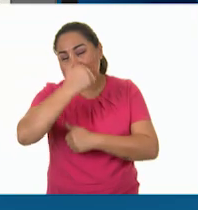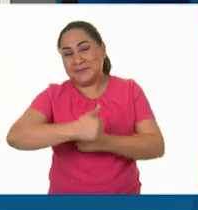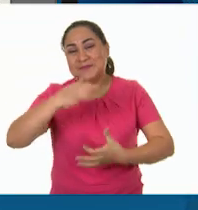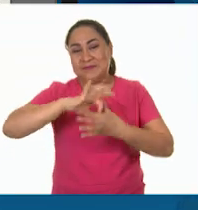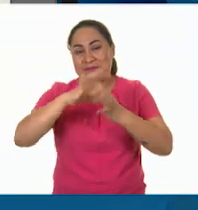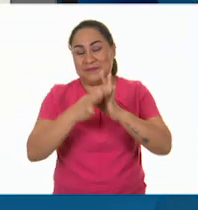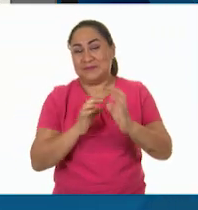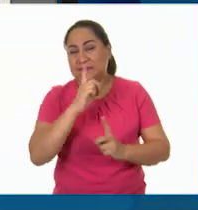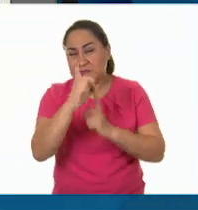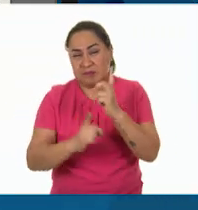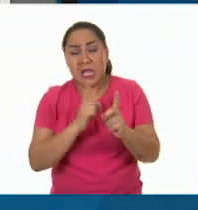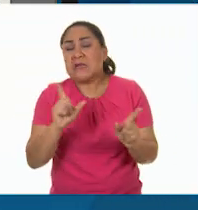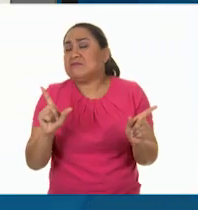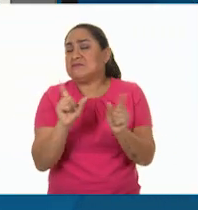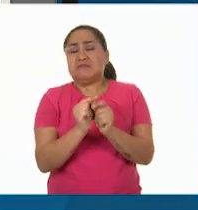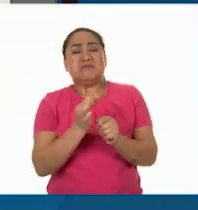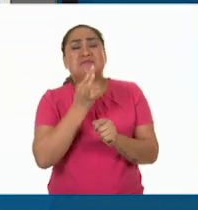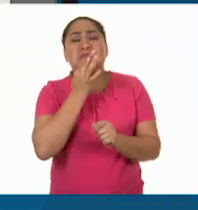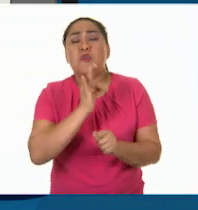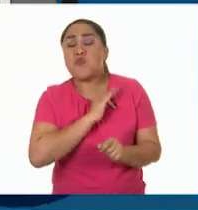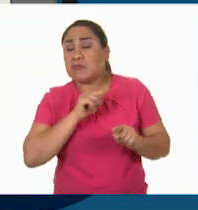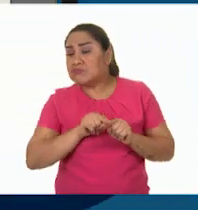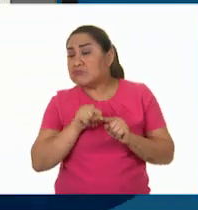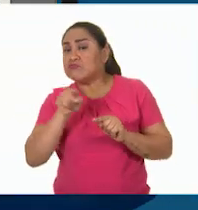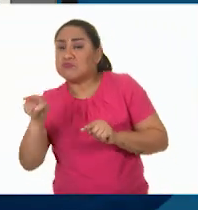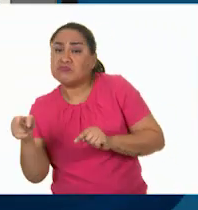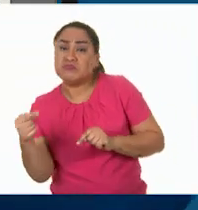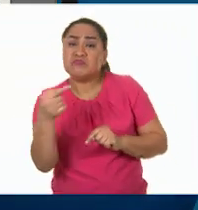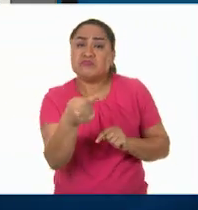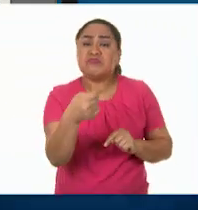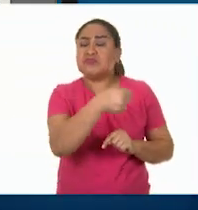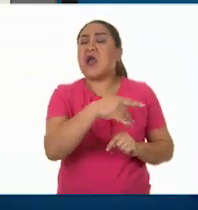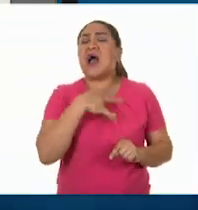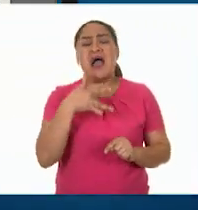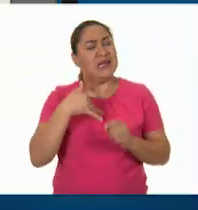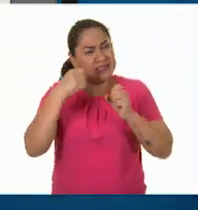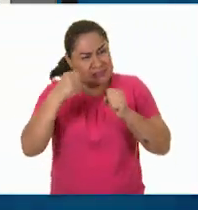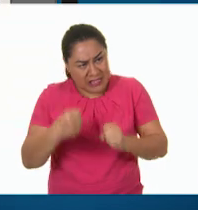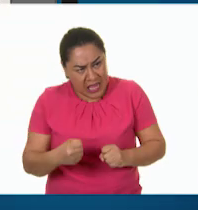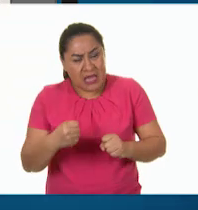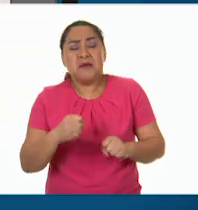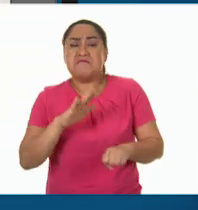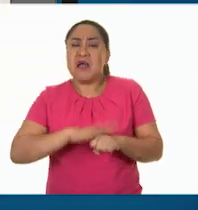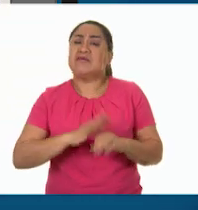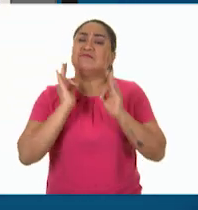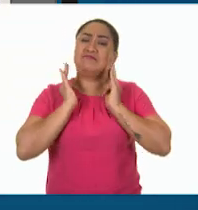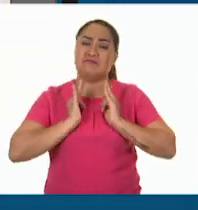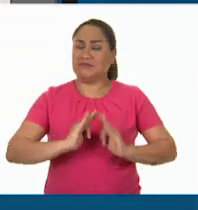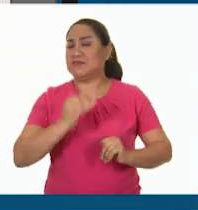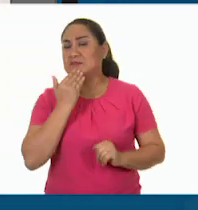Pocos minutos bastarán para llegar de uno a otro, con seguridad y con movilidad.